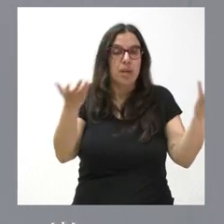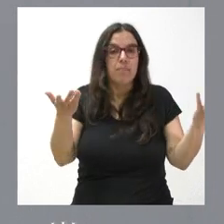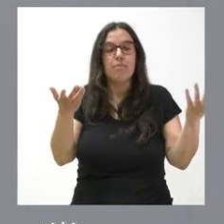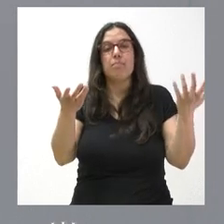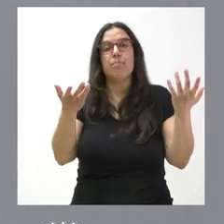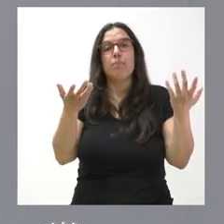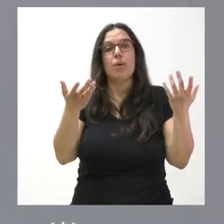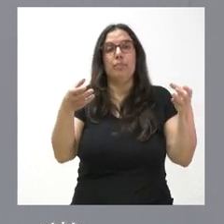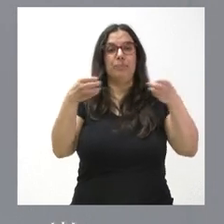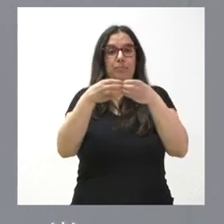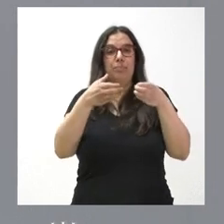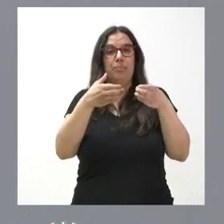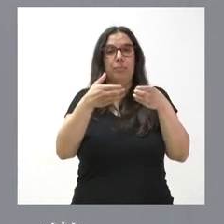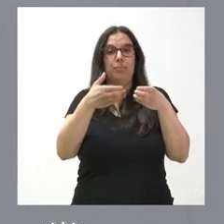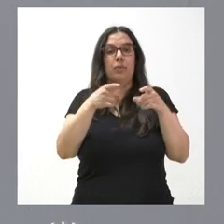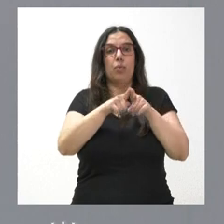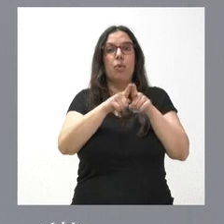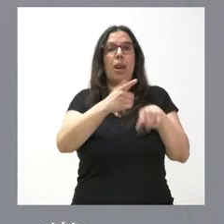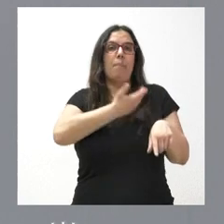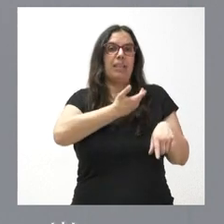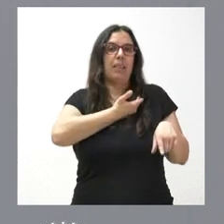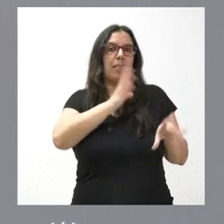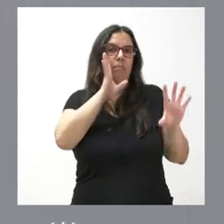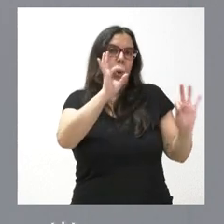diócesis de Plasencia, por motivos obvios,